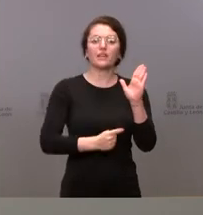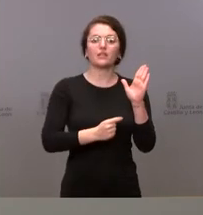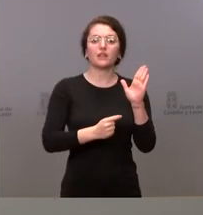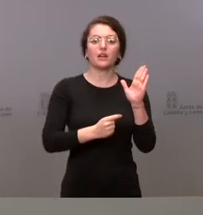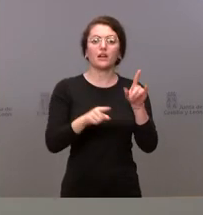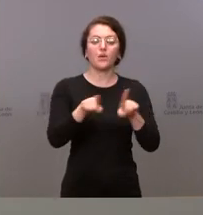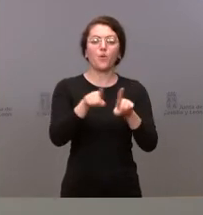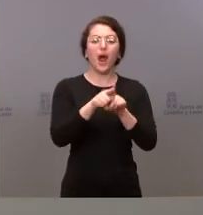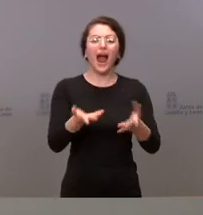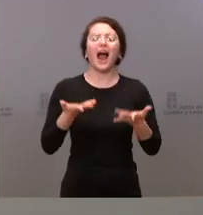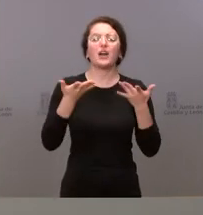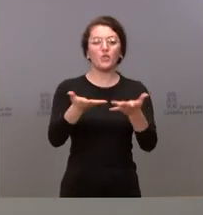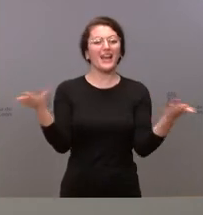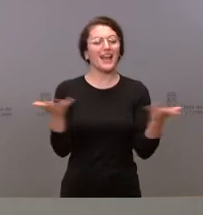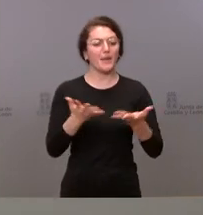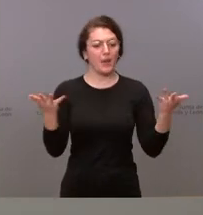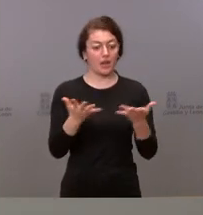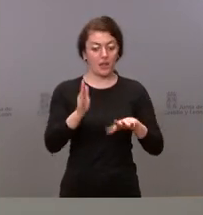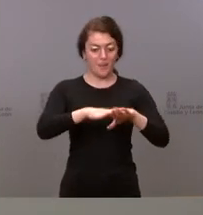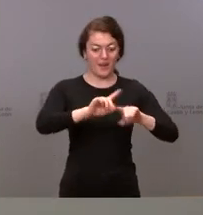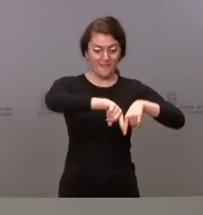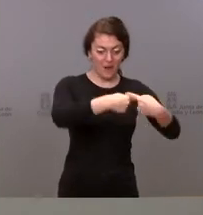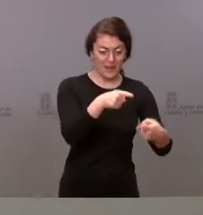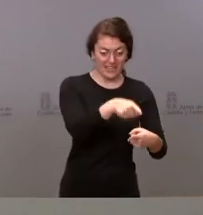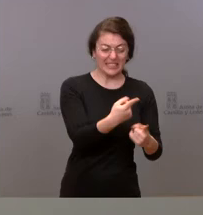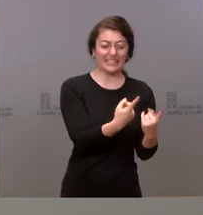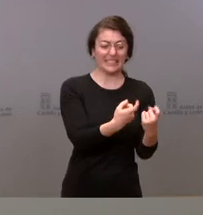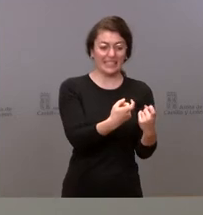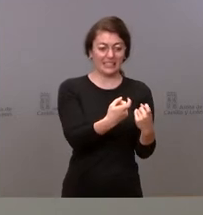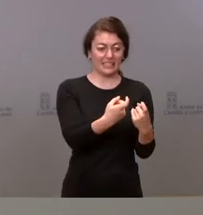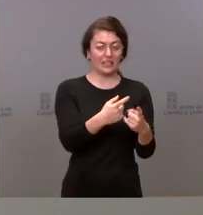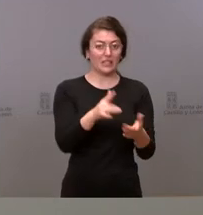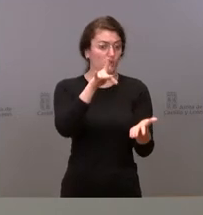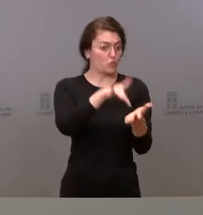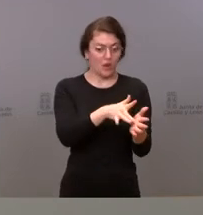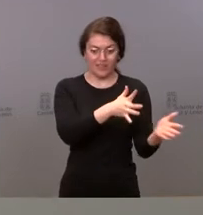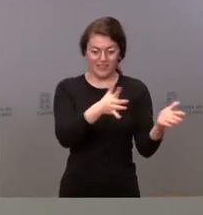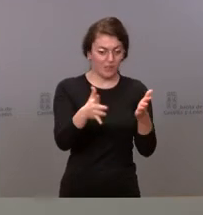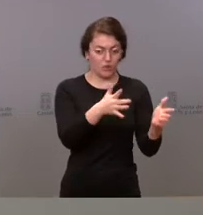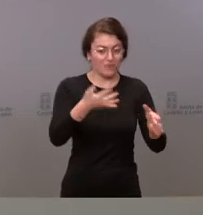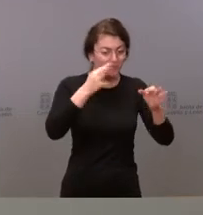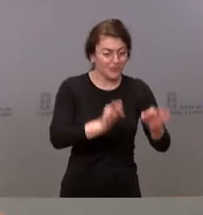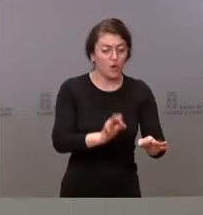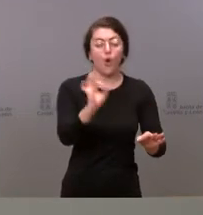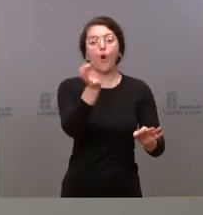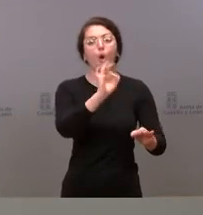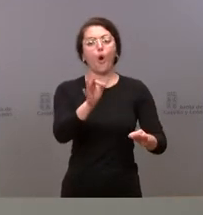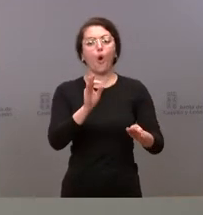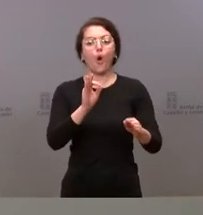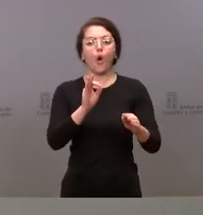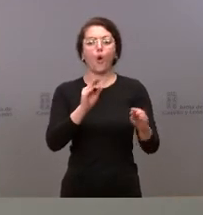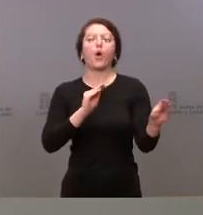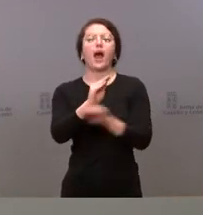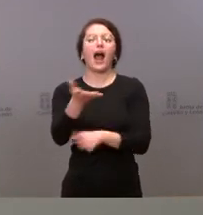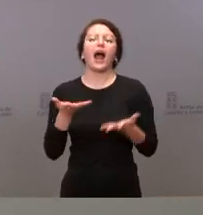familias que más lo necesitan y lo necesitan en un momento puntual o distintas ayudas, como puede ser la que